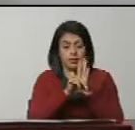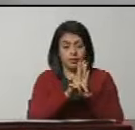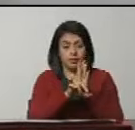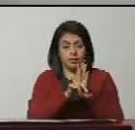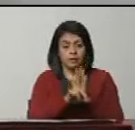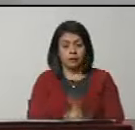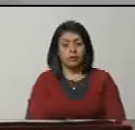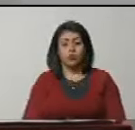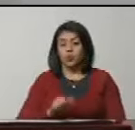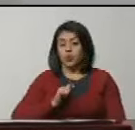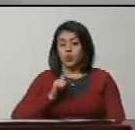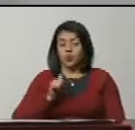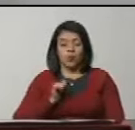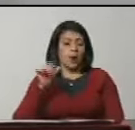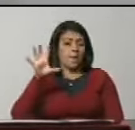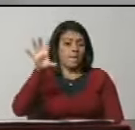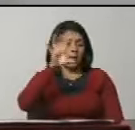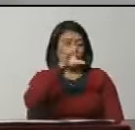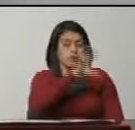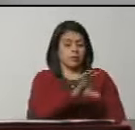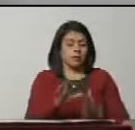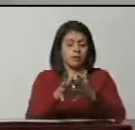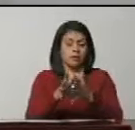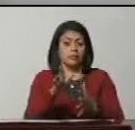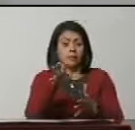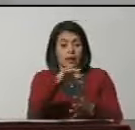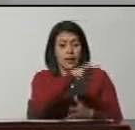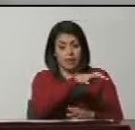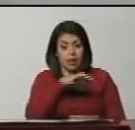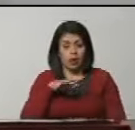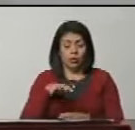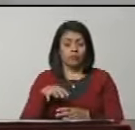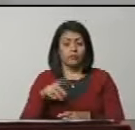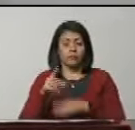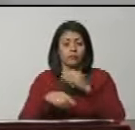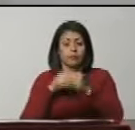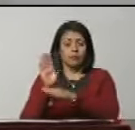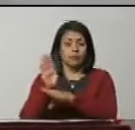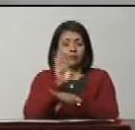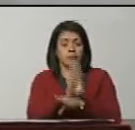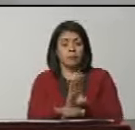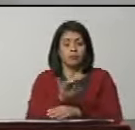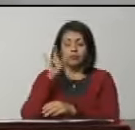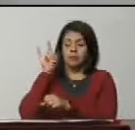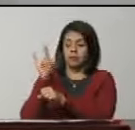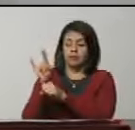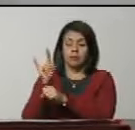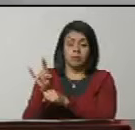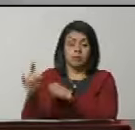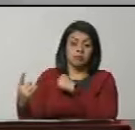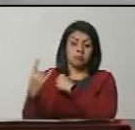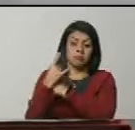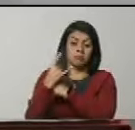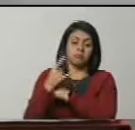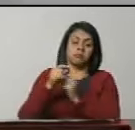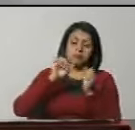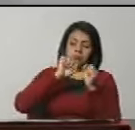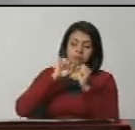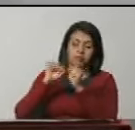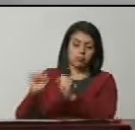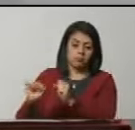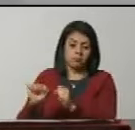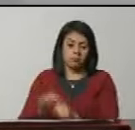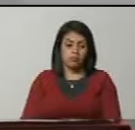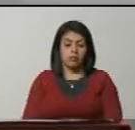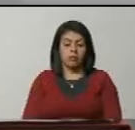de cualquier país del mundo, los estados, los territorios, se protegen de los traidores, se protegen de